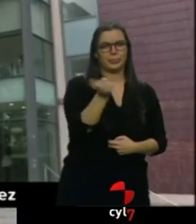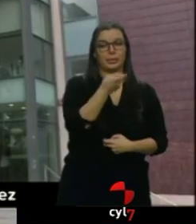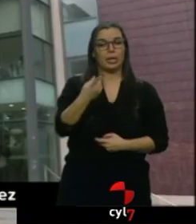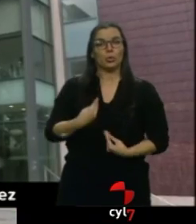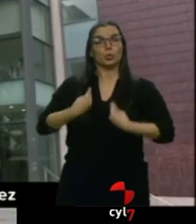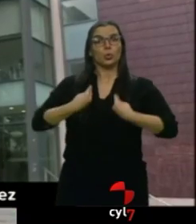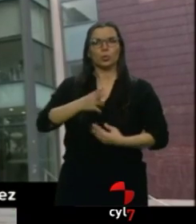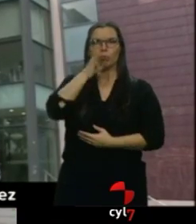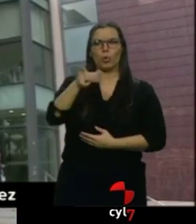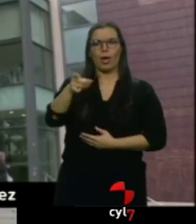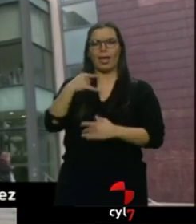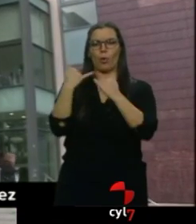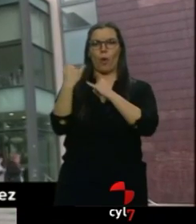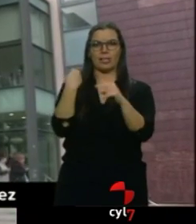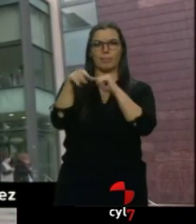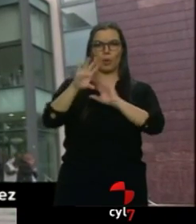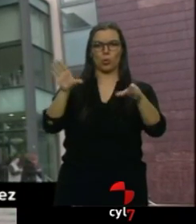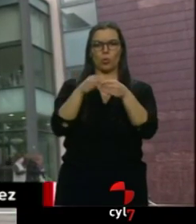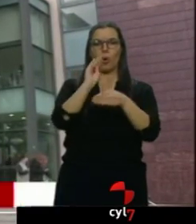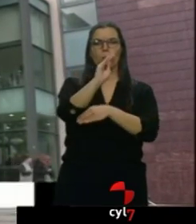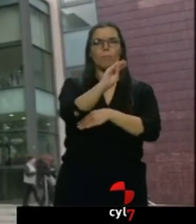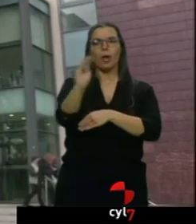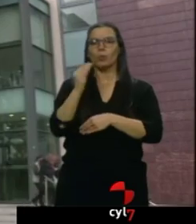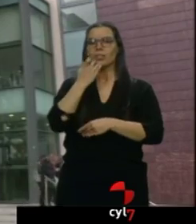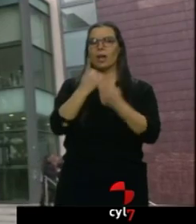WhatsApp en el que pidió ayuda logística para cometer el crimen.